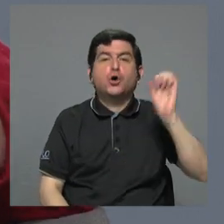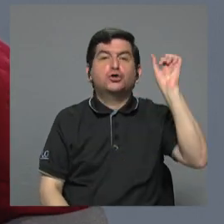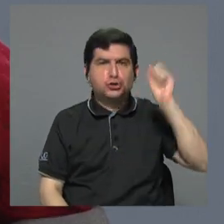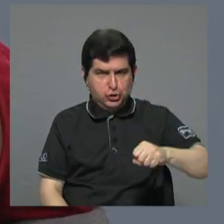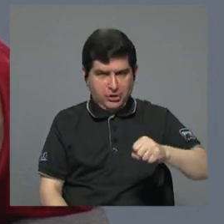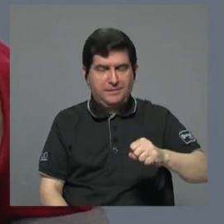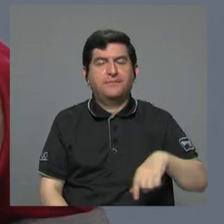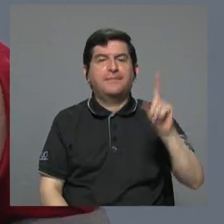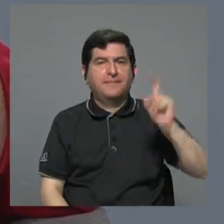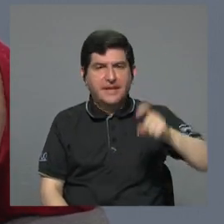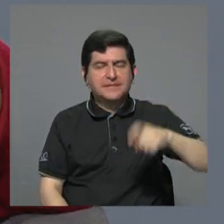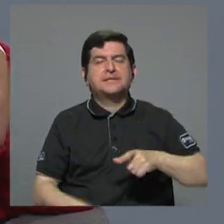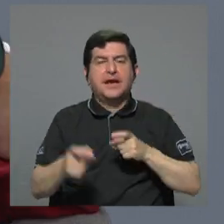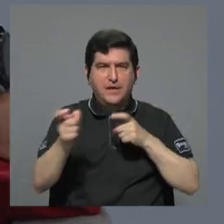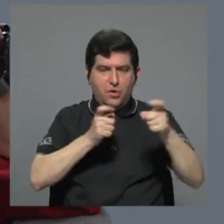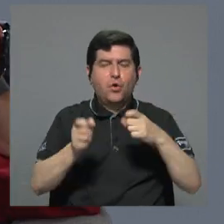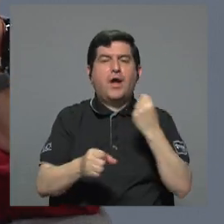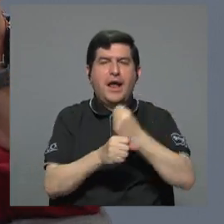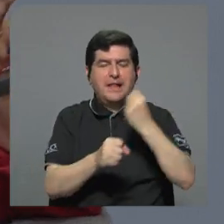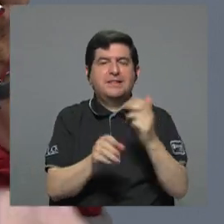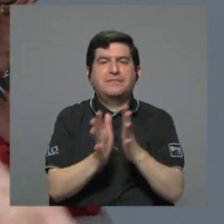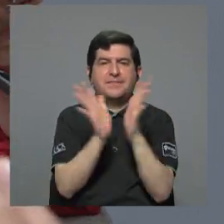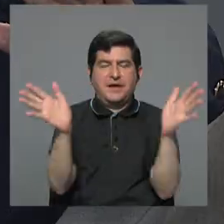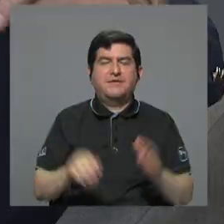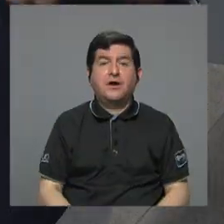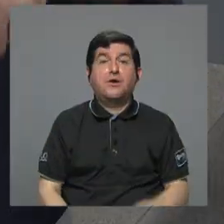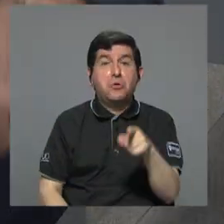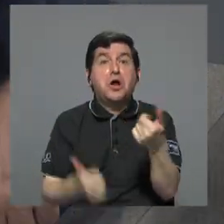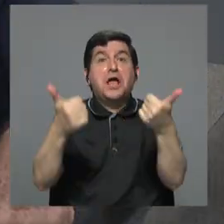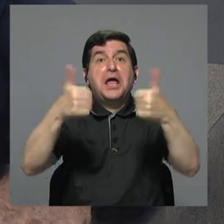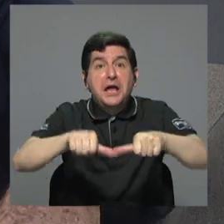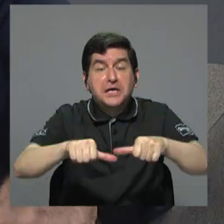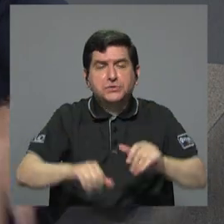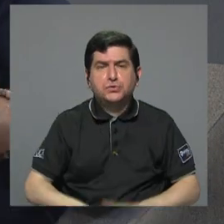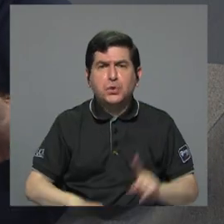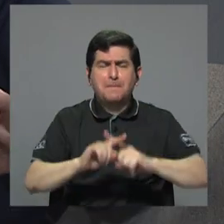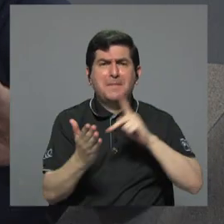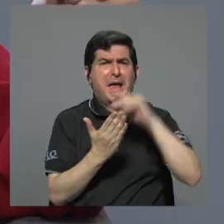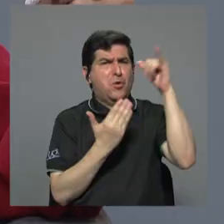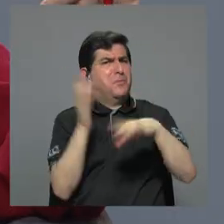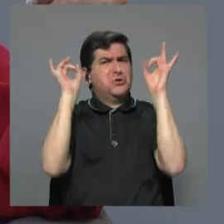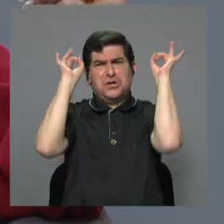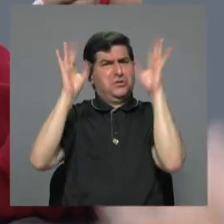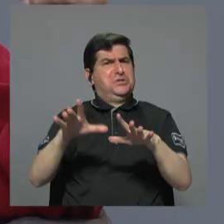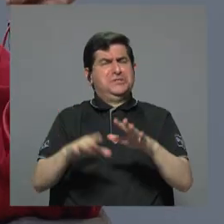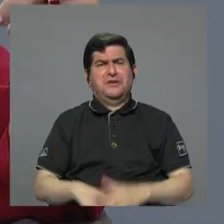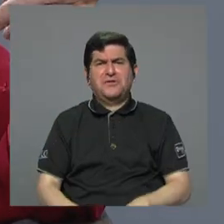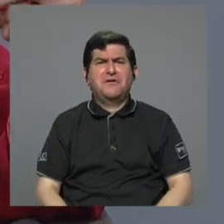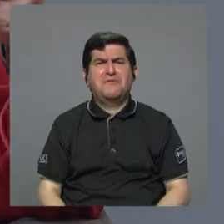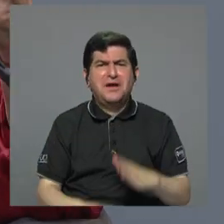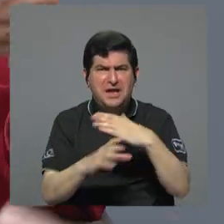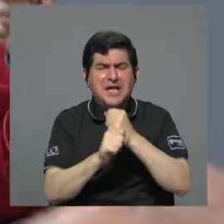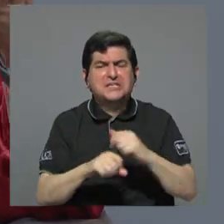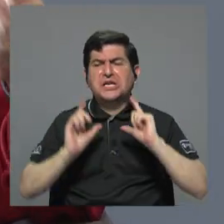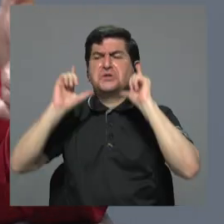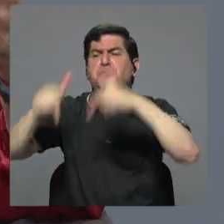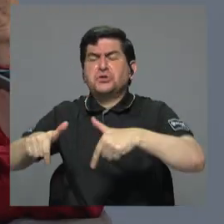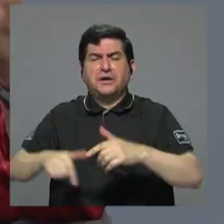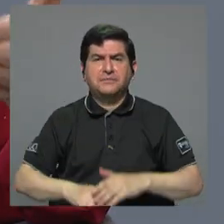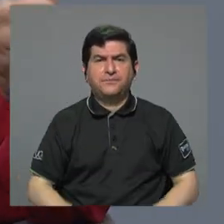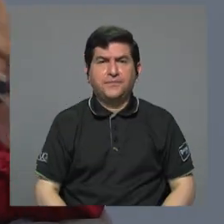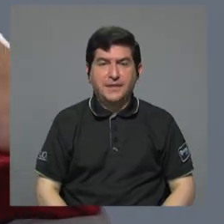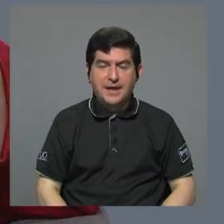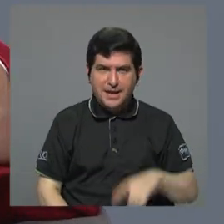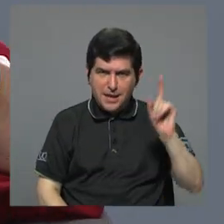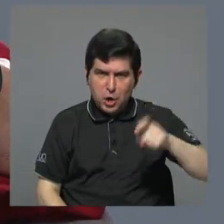se tiene que regular el empleo público. Eso estamos de acuerdo. Pero no es un proyecto, es un mamarracho y lo que hay que hacer es echarlo al basurero. Es